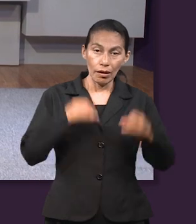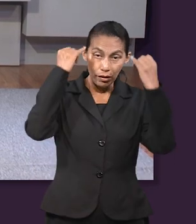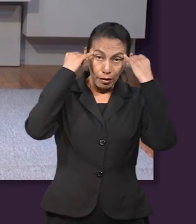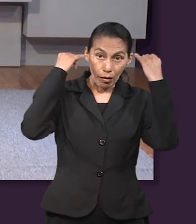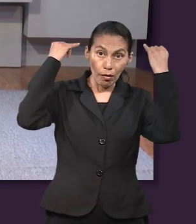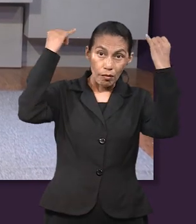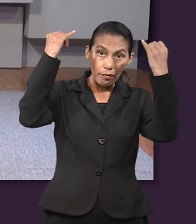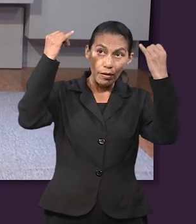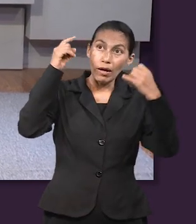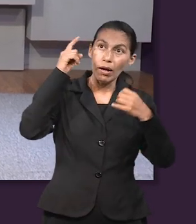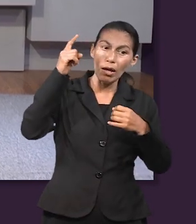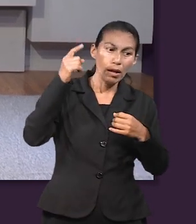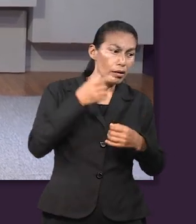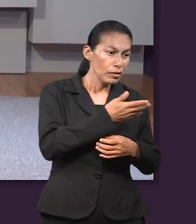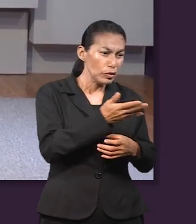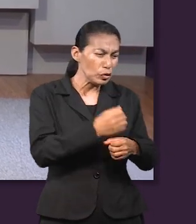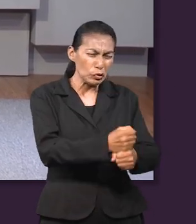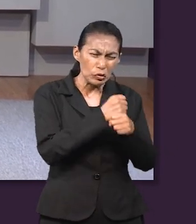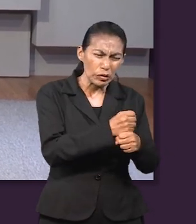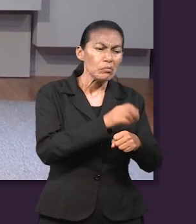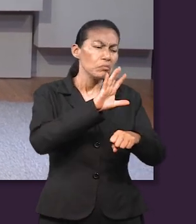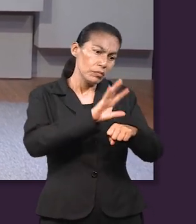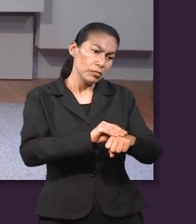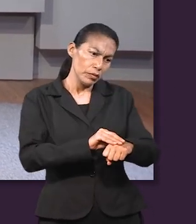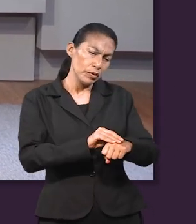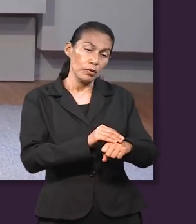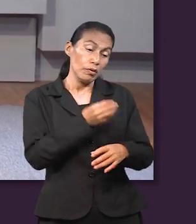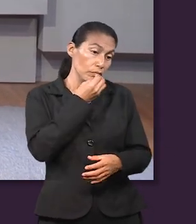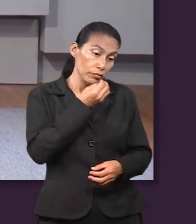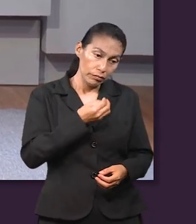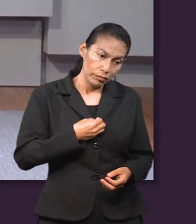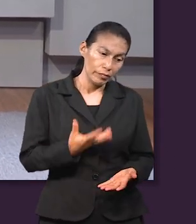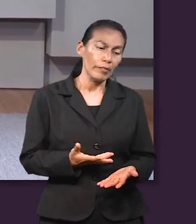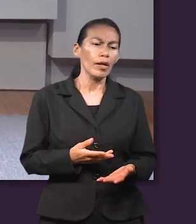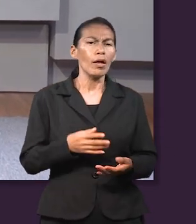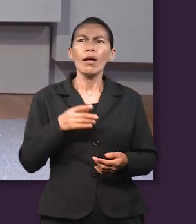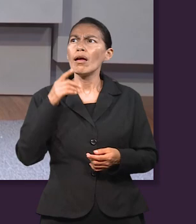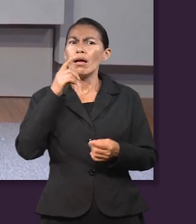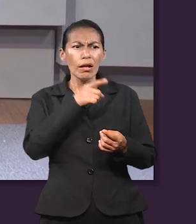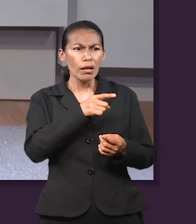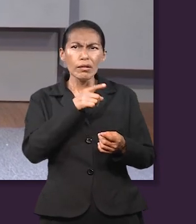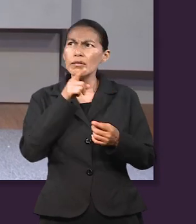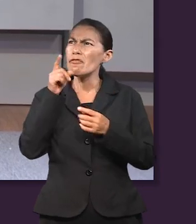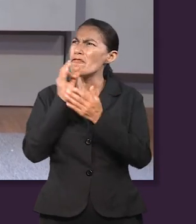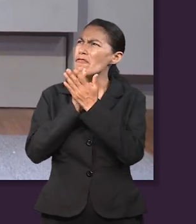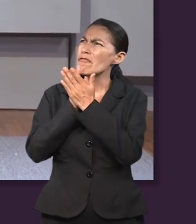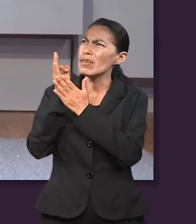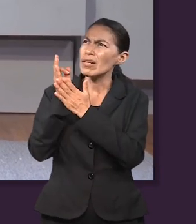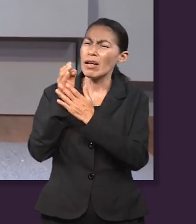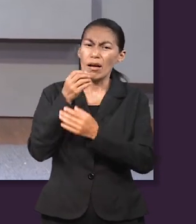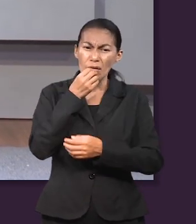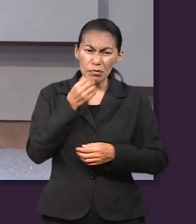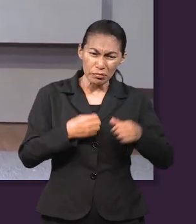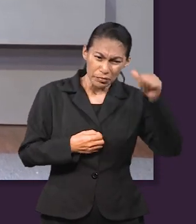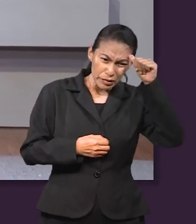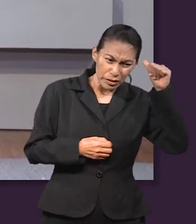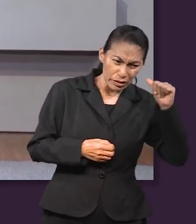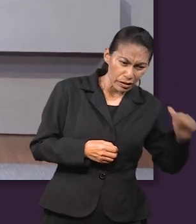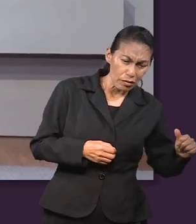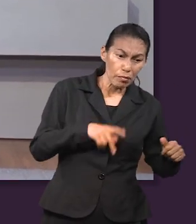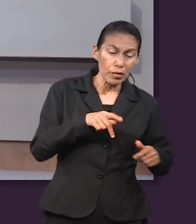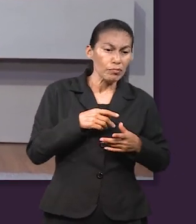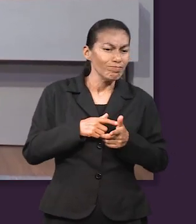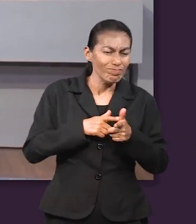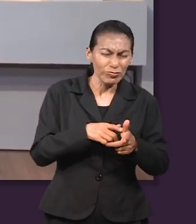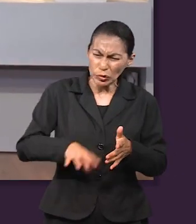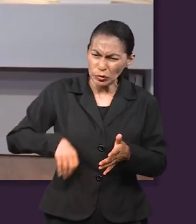Con todo eso, Jehová quiso quebrantarlo, sujetándole a padecimiento. Cuando haya puesto su vida en expiación por el